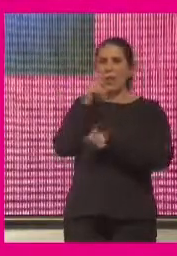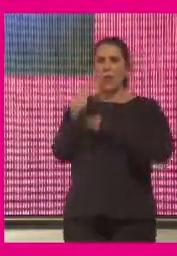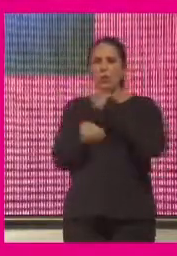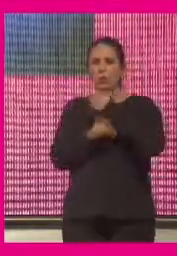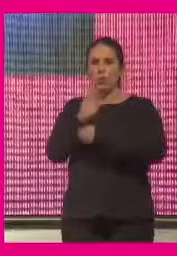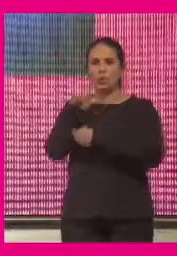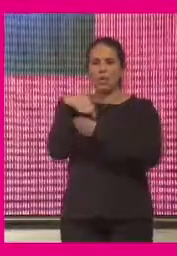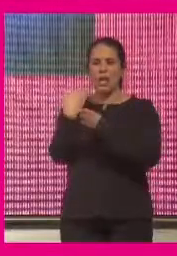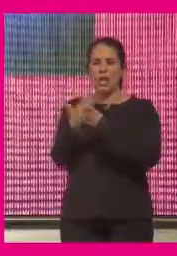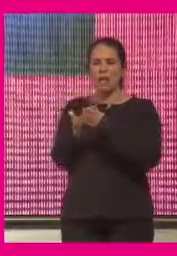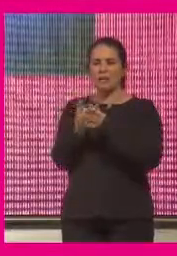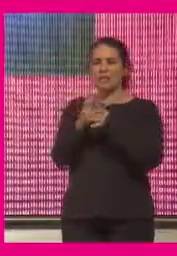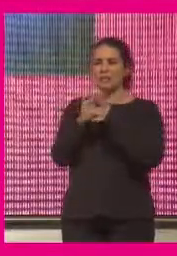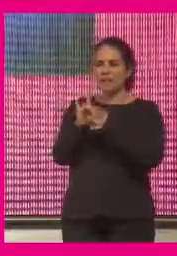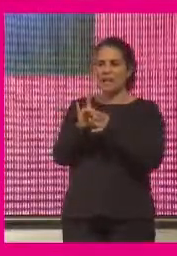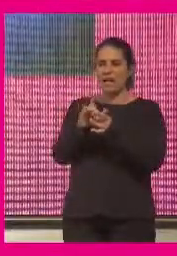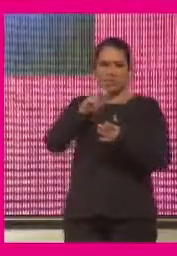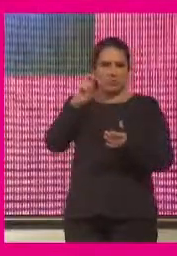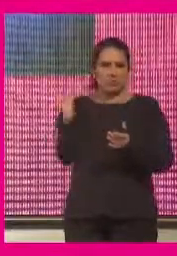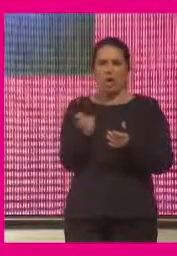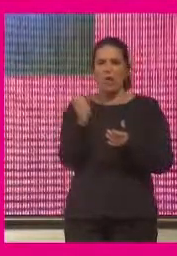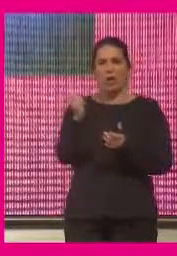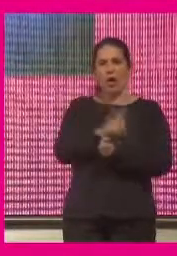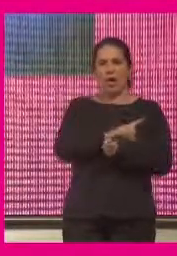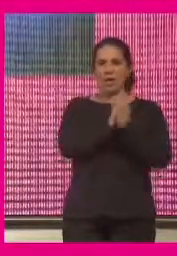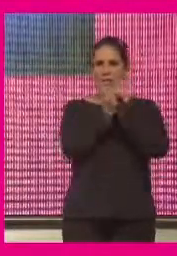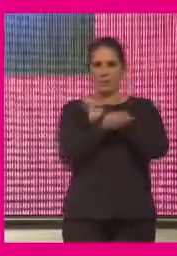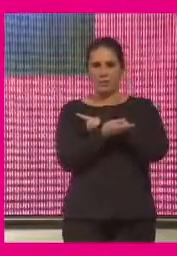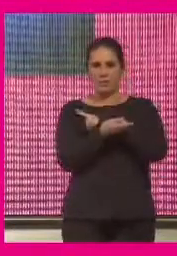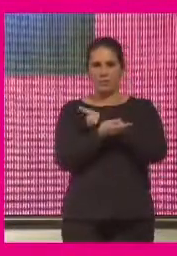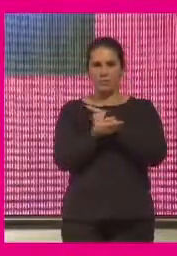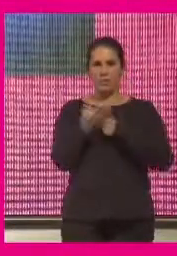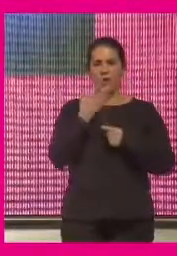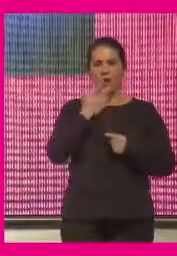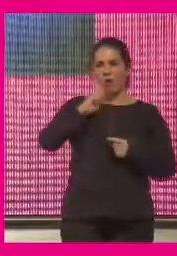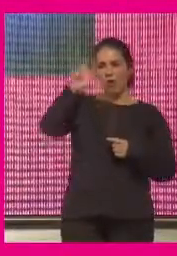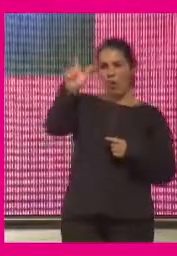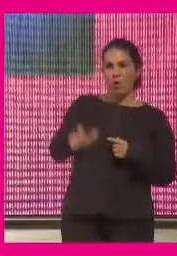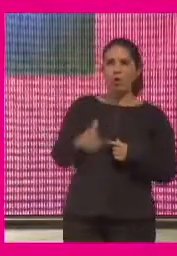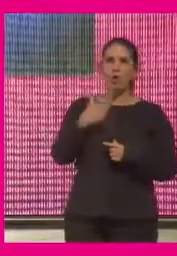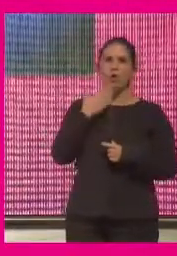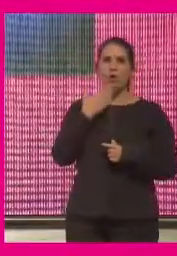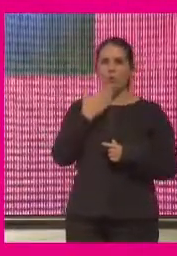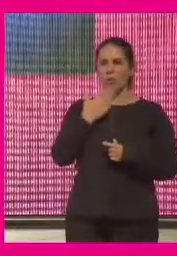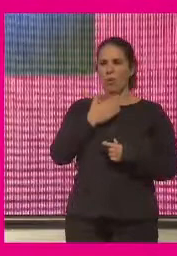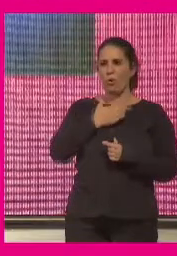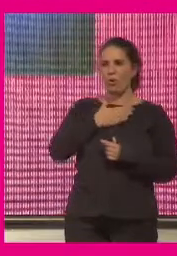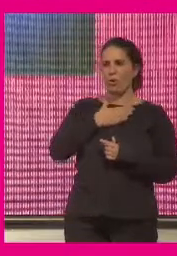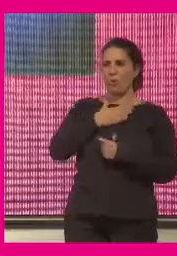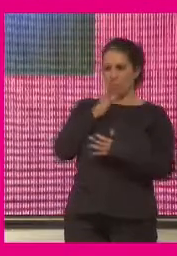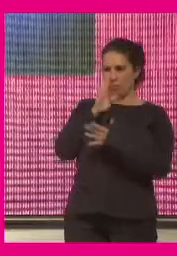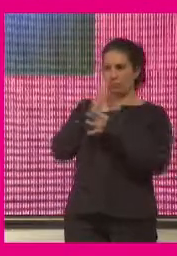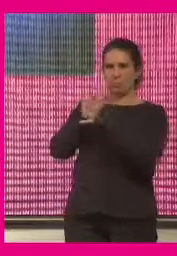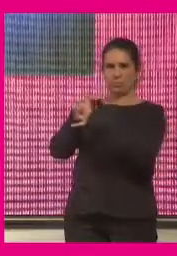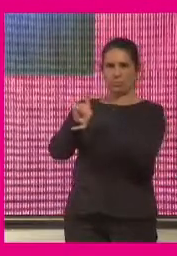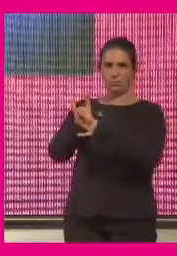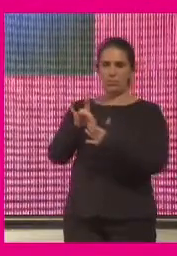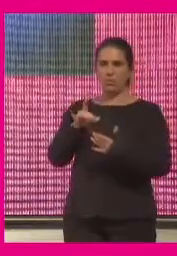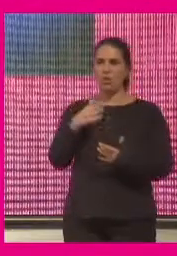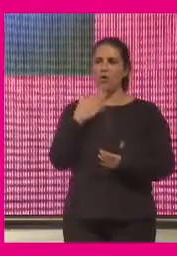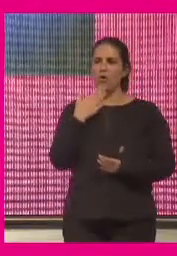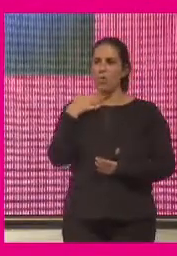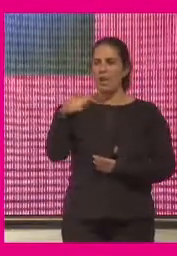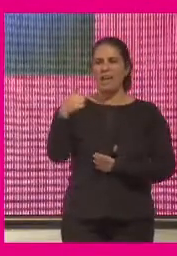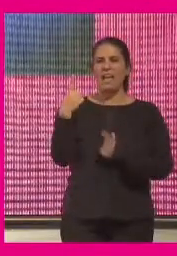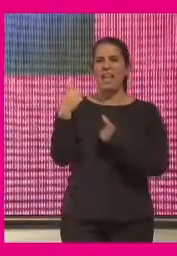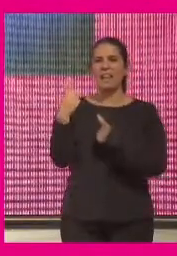incluso de la agresividad polarizada sino todo lo contrario el otro como el espejo de nuestra alteridad y por tanto el otro como